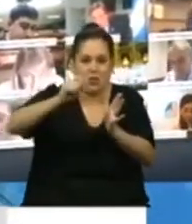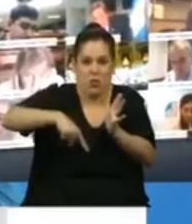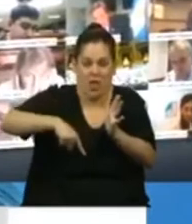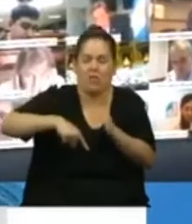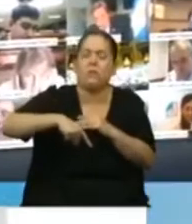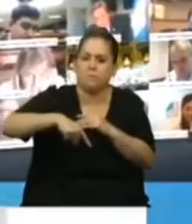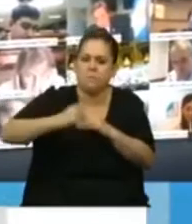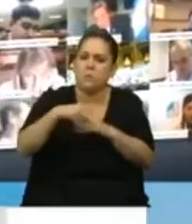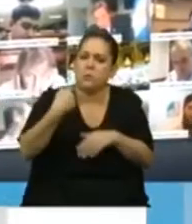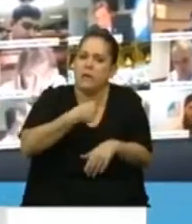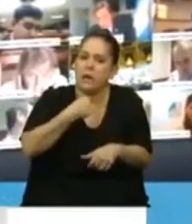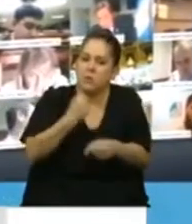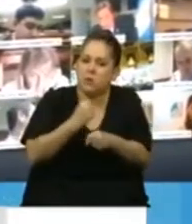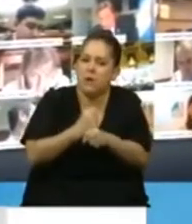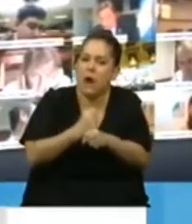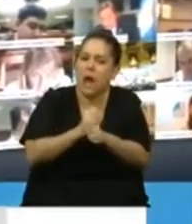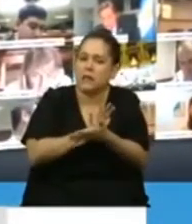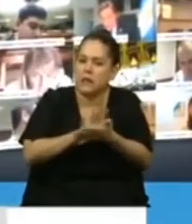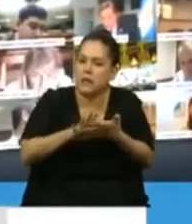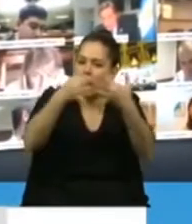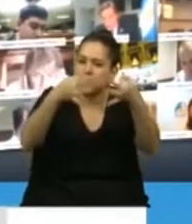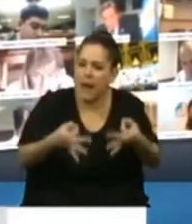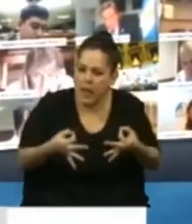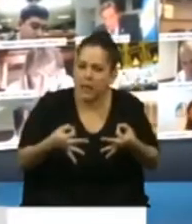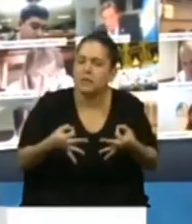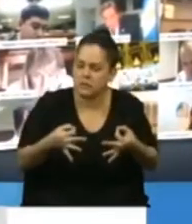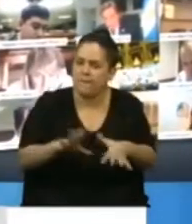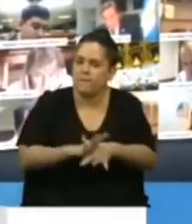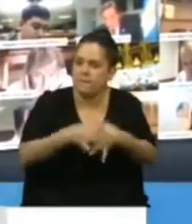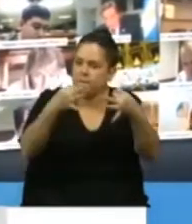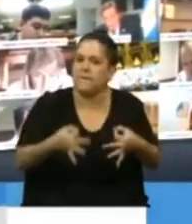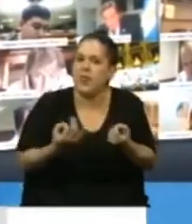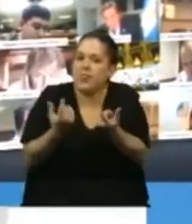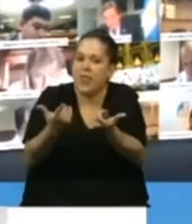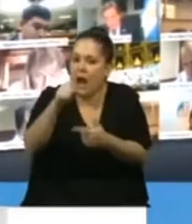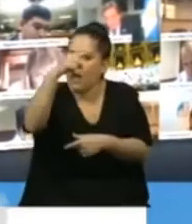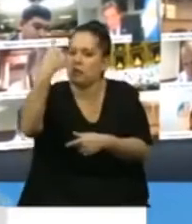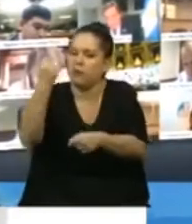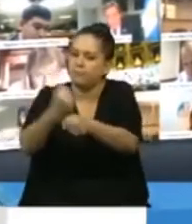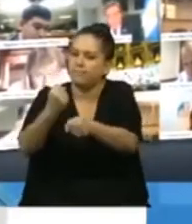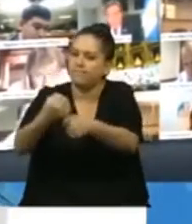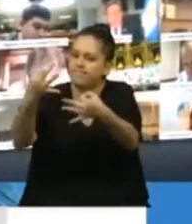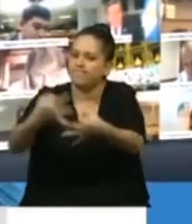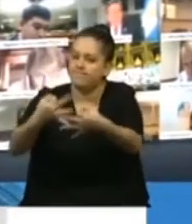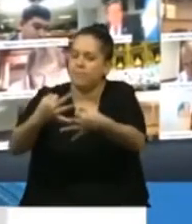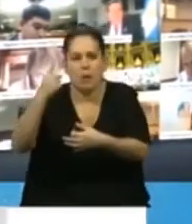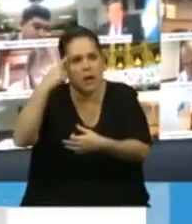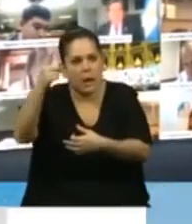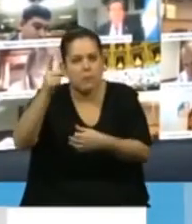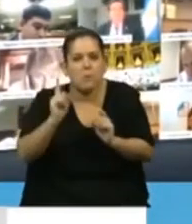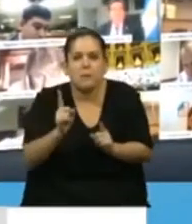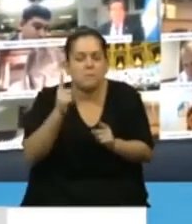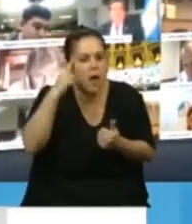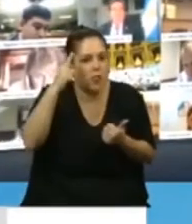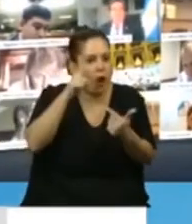dotar de mayor transparencia, eficiencia y eficacia al Estado argentino, porque creemos justamente que desde estos pilares el Estado